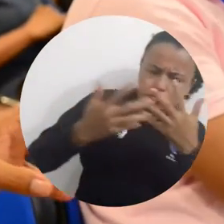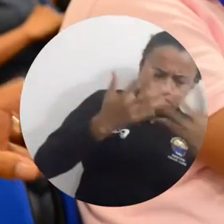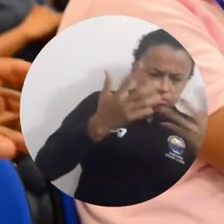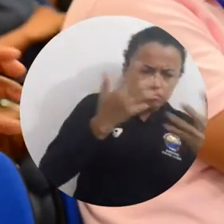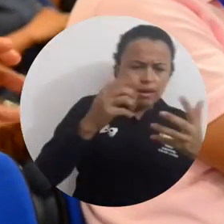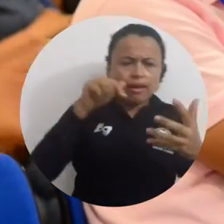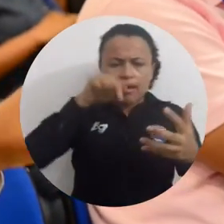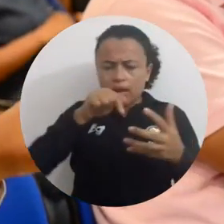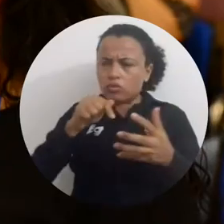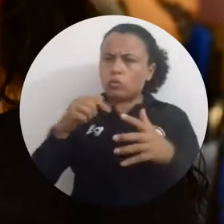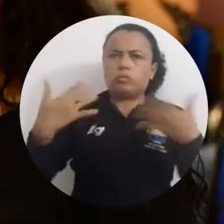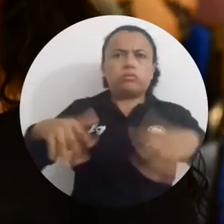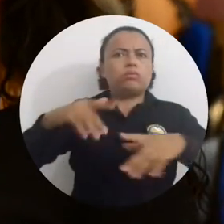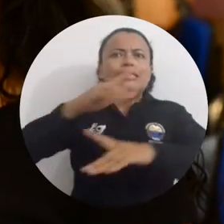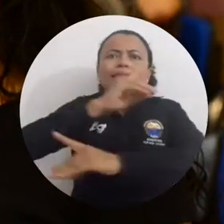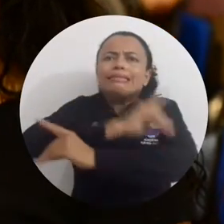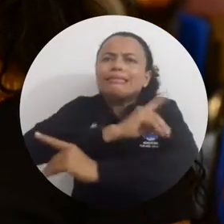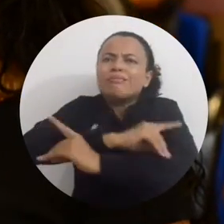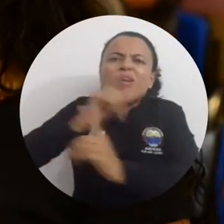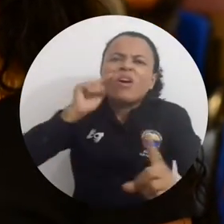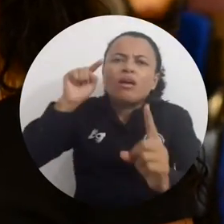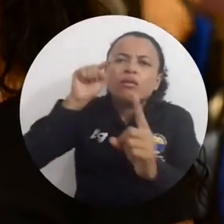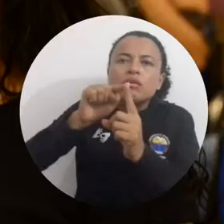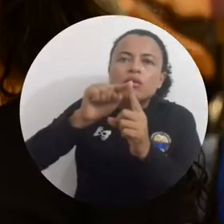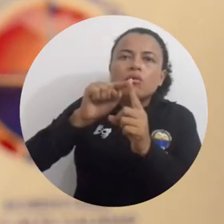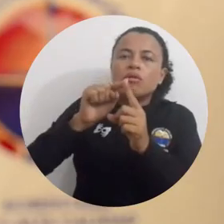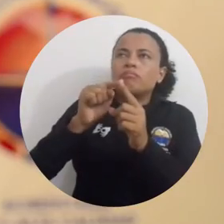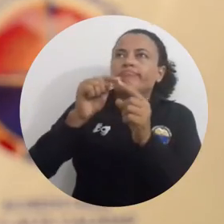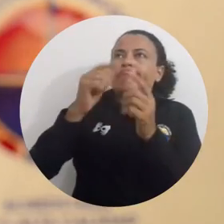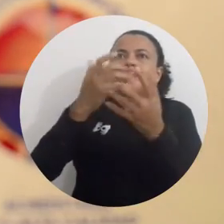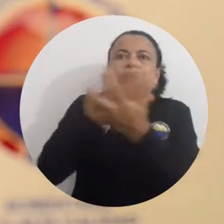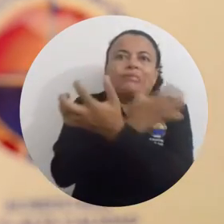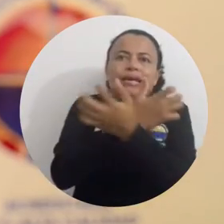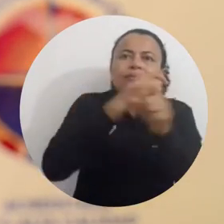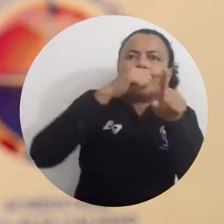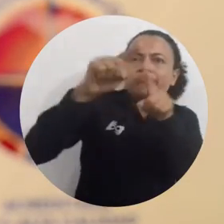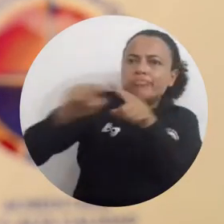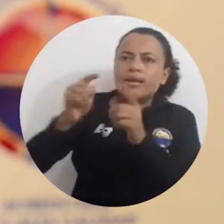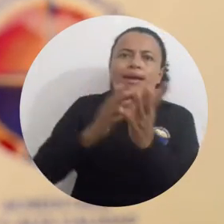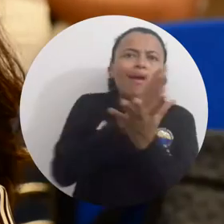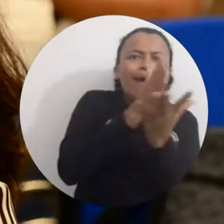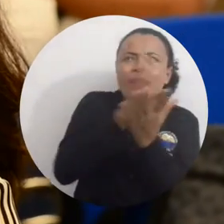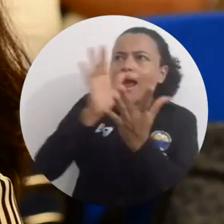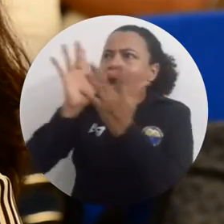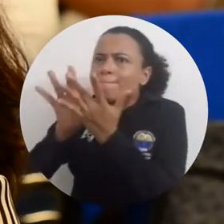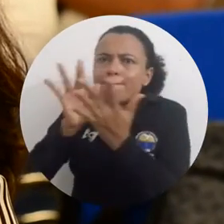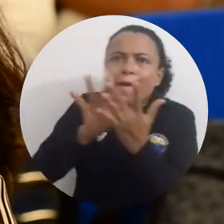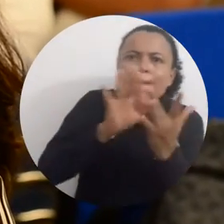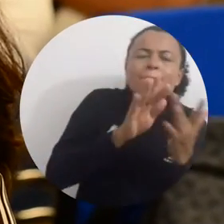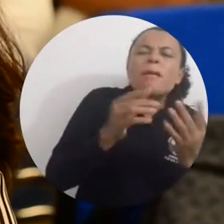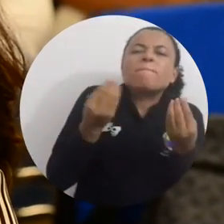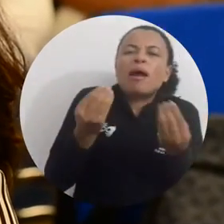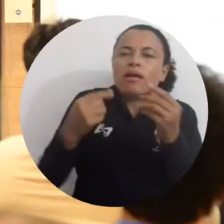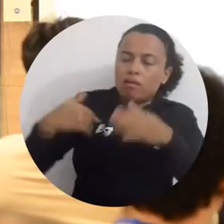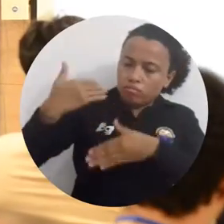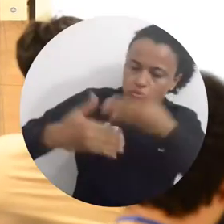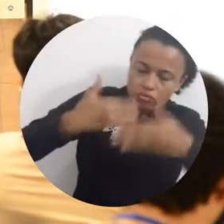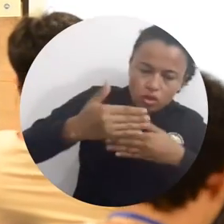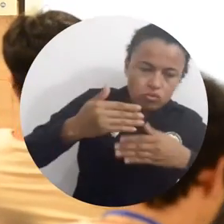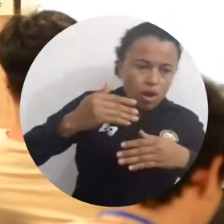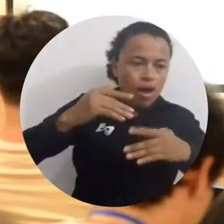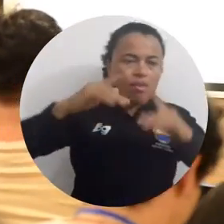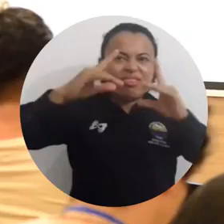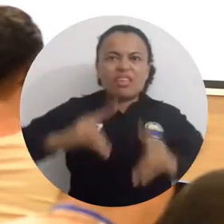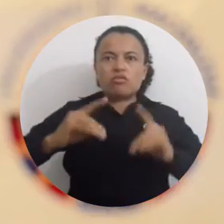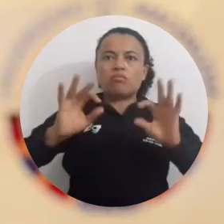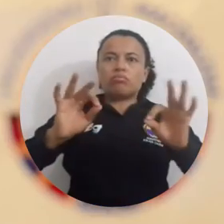es una disciplina que tiene como alcance todas las ciencias y todas las carreras, sobre todo para la toma de decisión, porque se